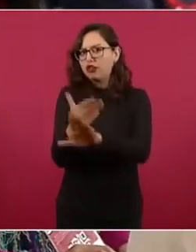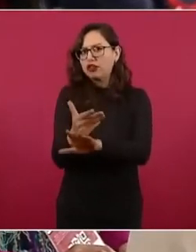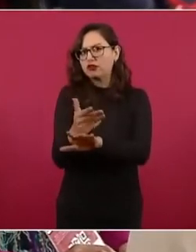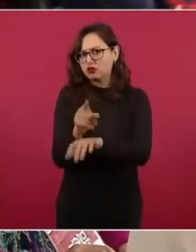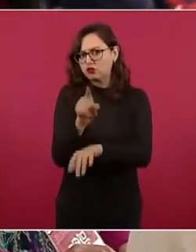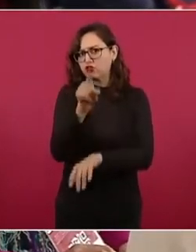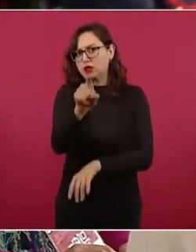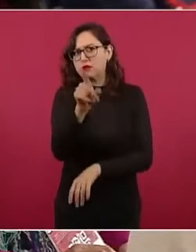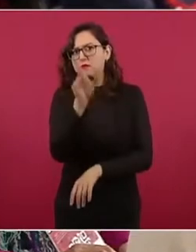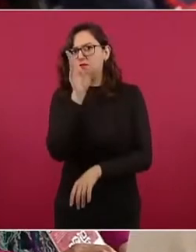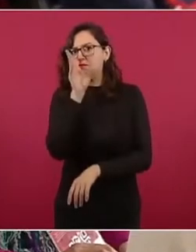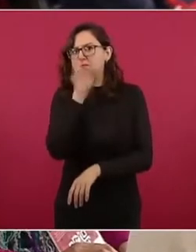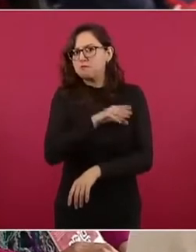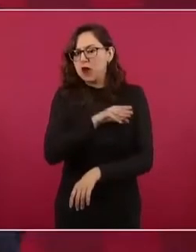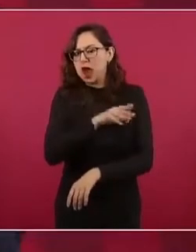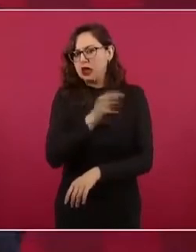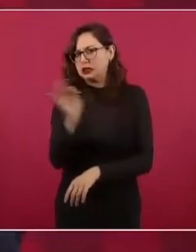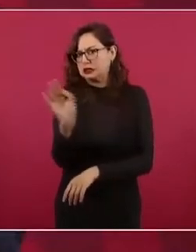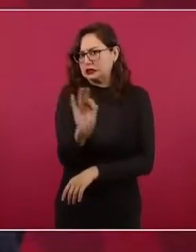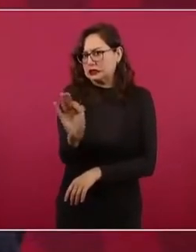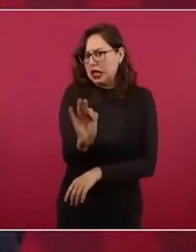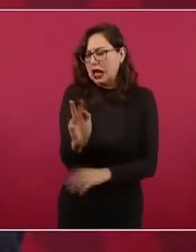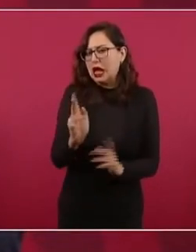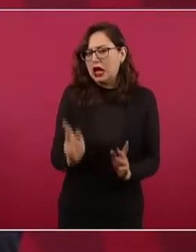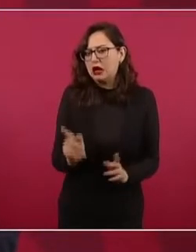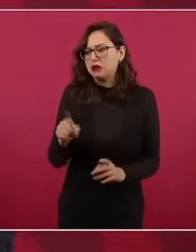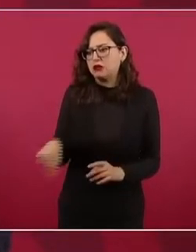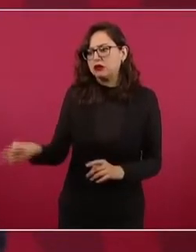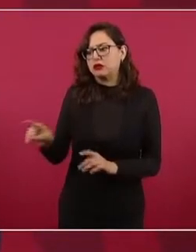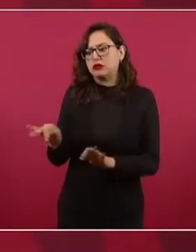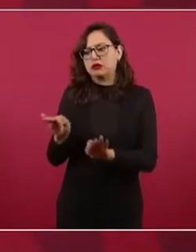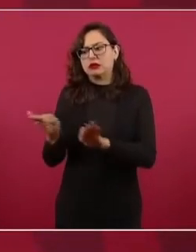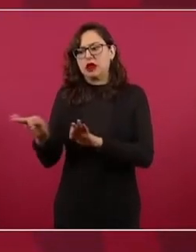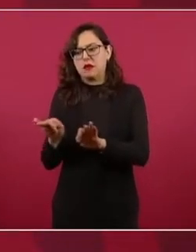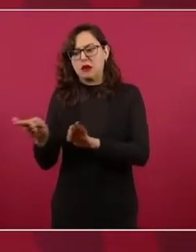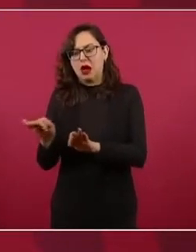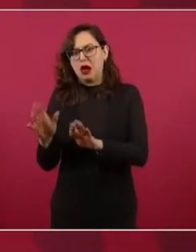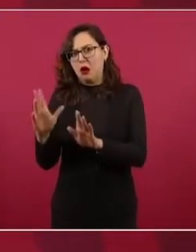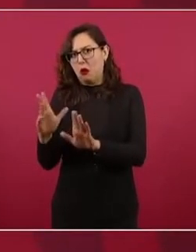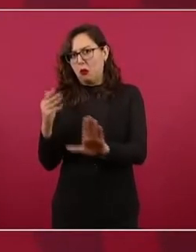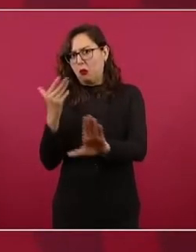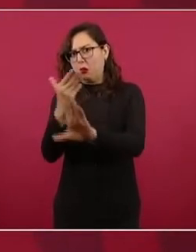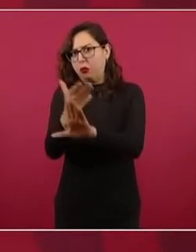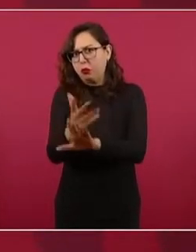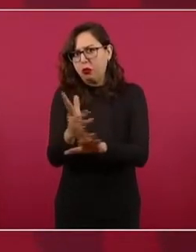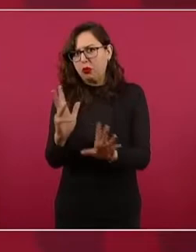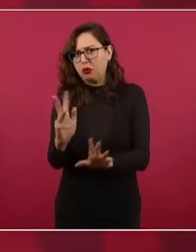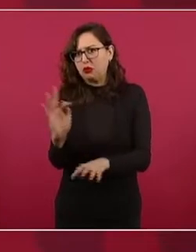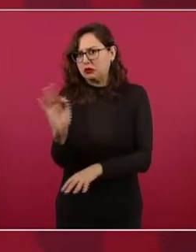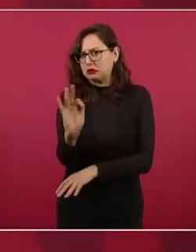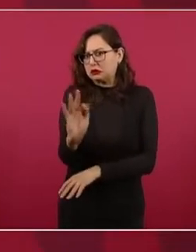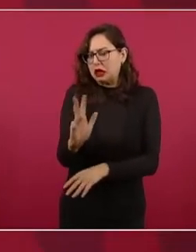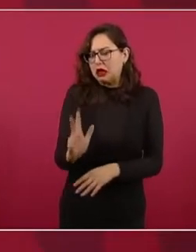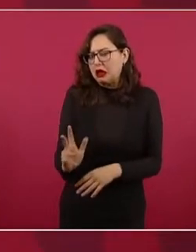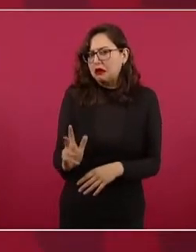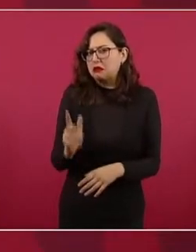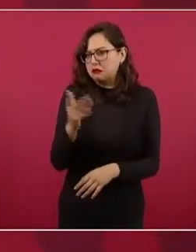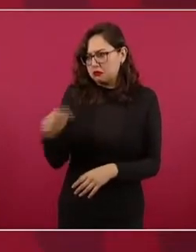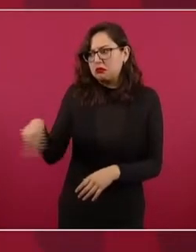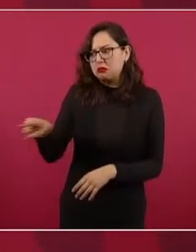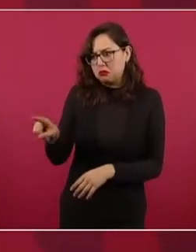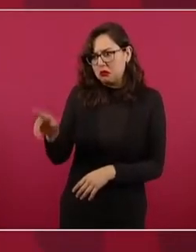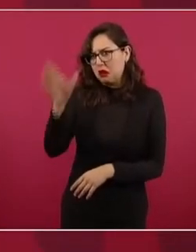es la autoridad máximo, es el trabajo de los periodistas. Pero no reprimimos a nadie. Bajo escrúteno, ¿no? No hay censura.